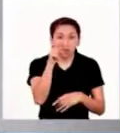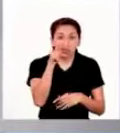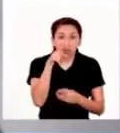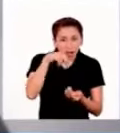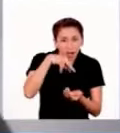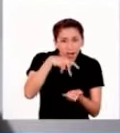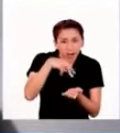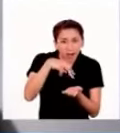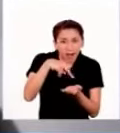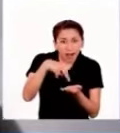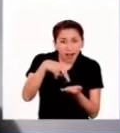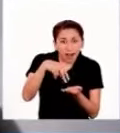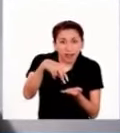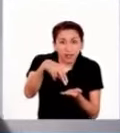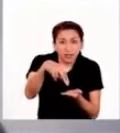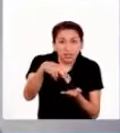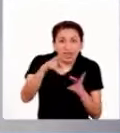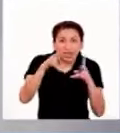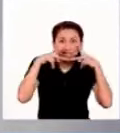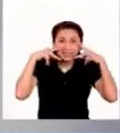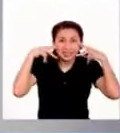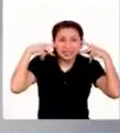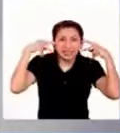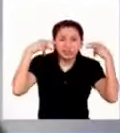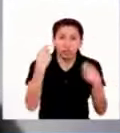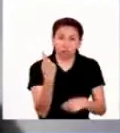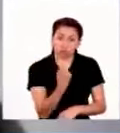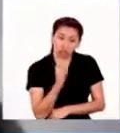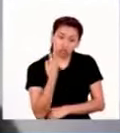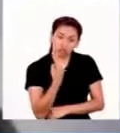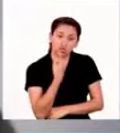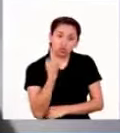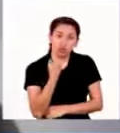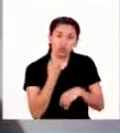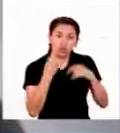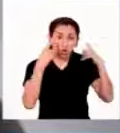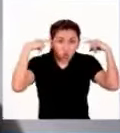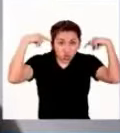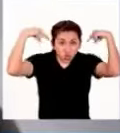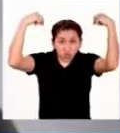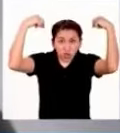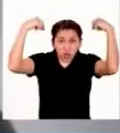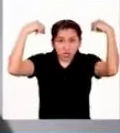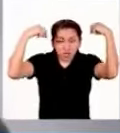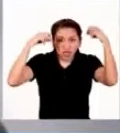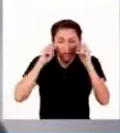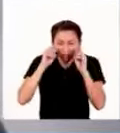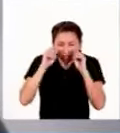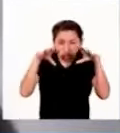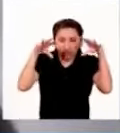tú andas por las selvas solo, él aparece transformado de la persona que más quiere